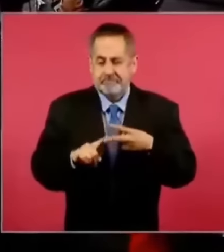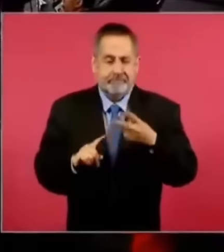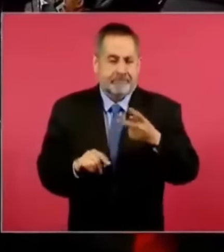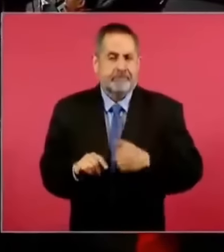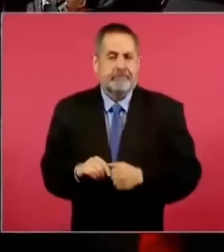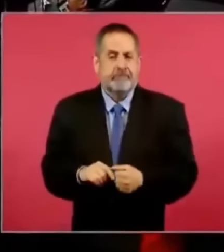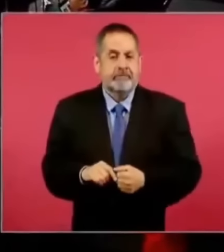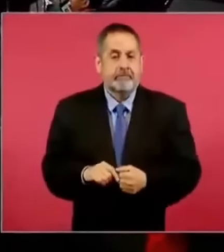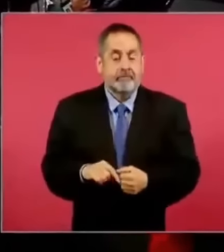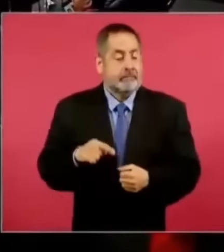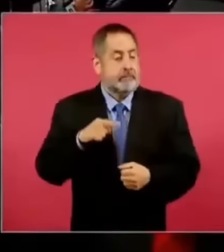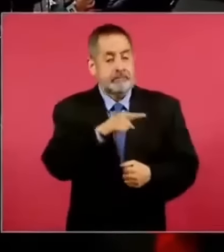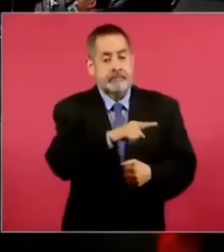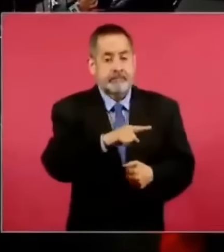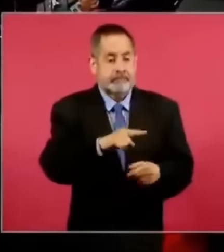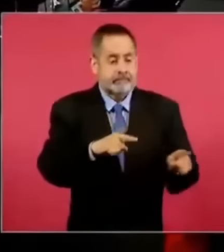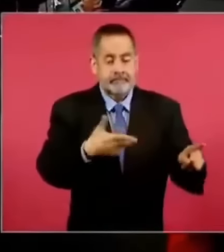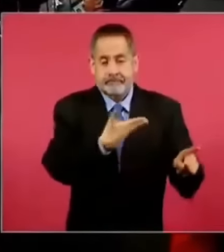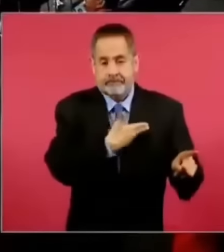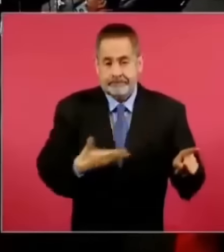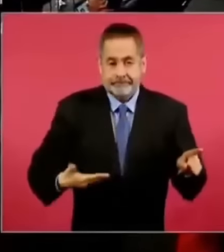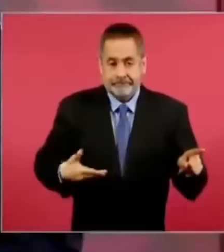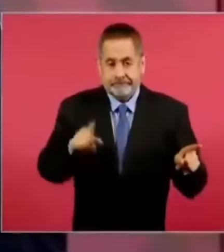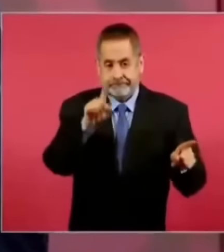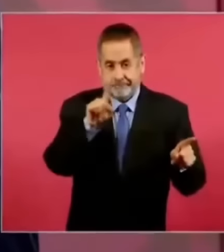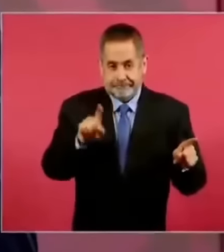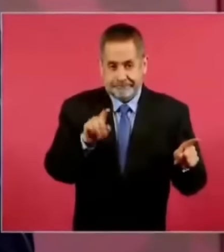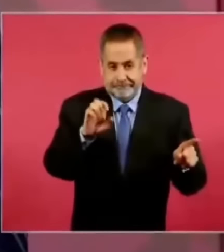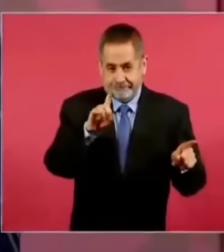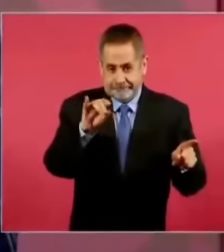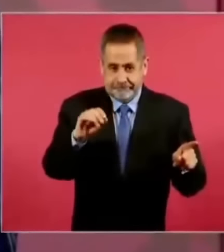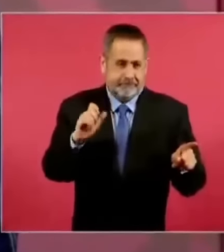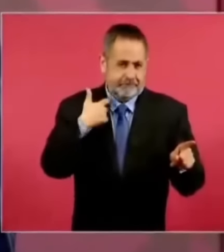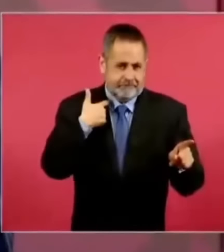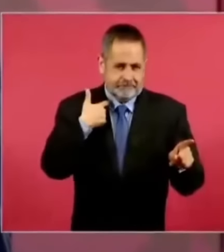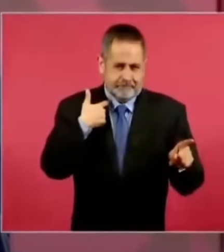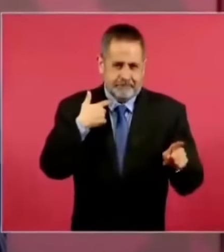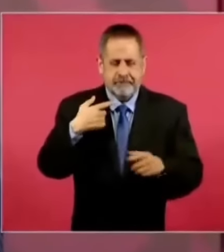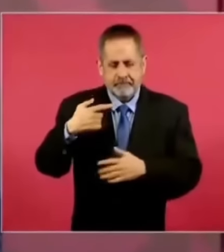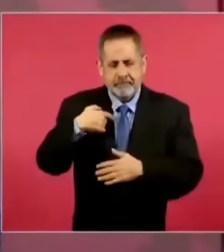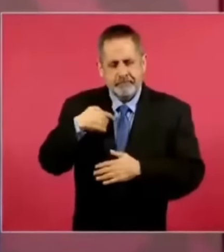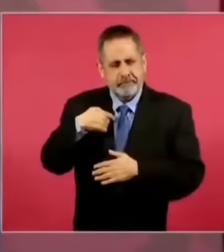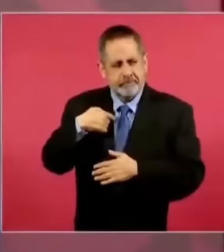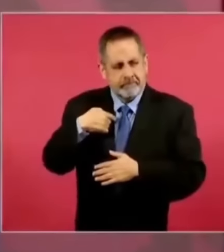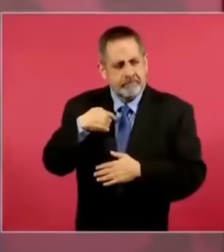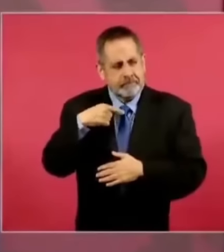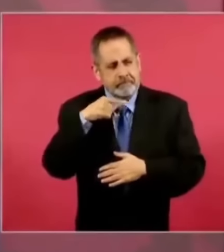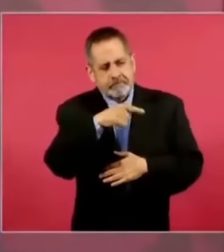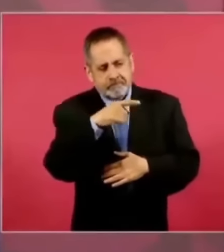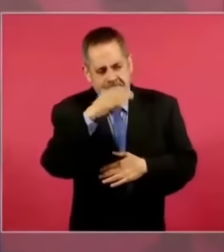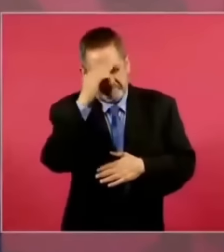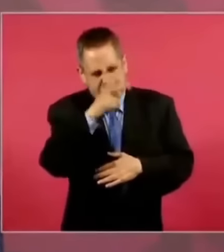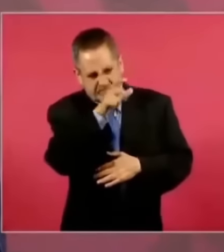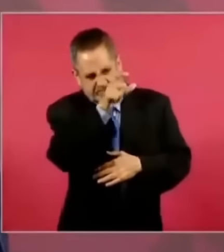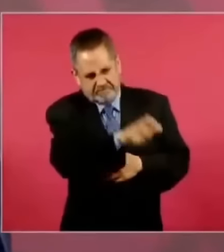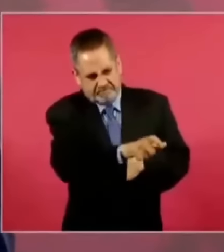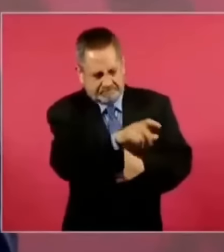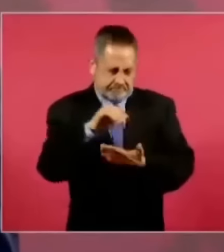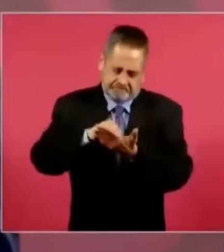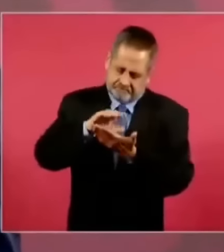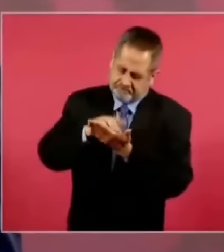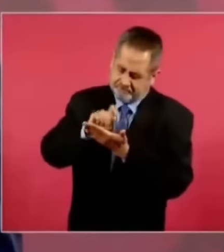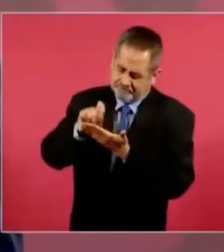lo del presidente Cedillo lo trato, lo que pienso de él en el próximo libro.